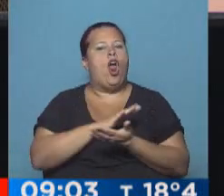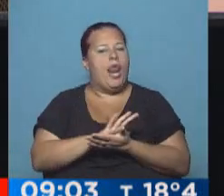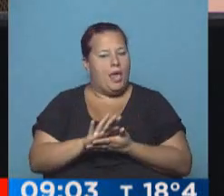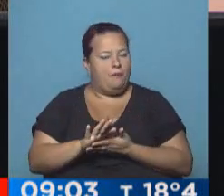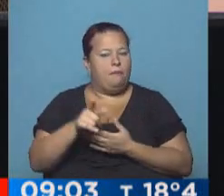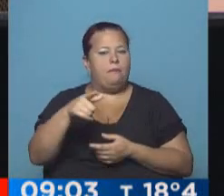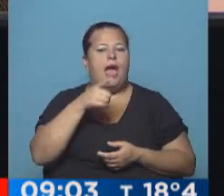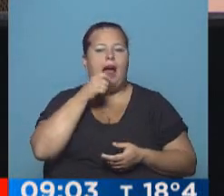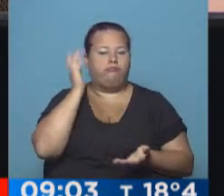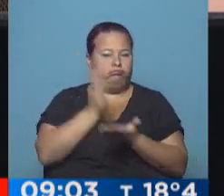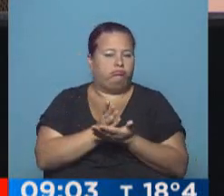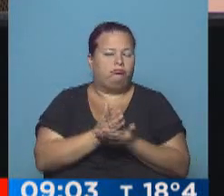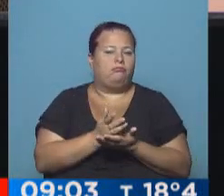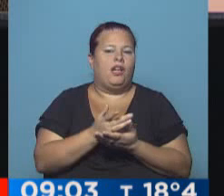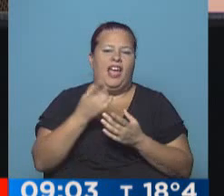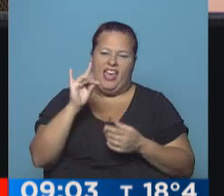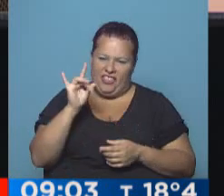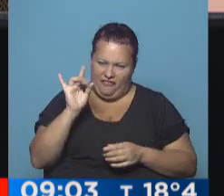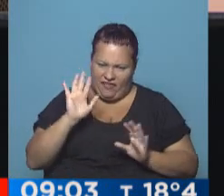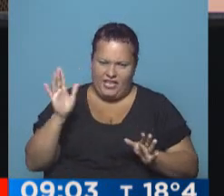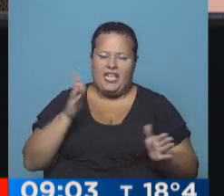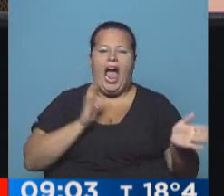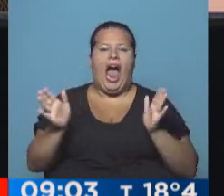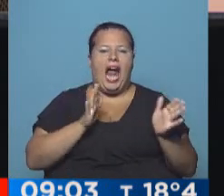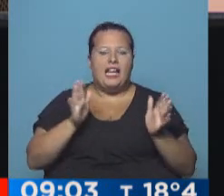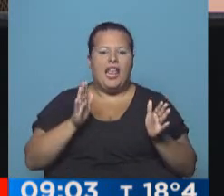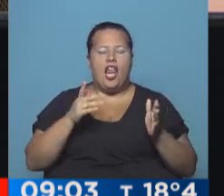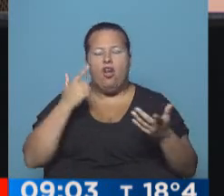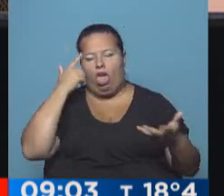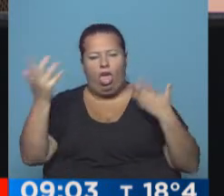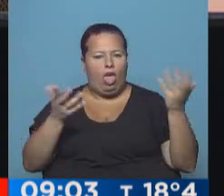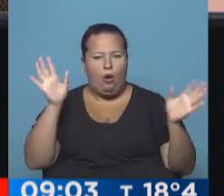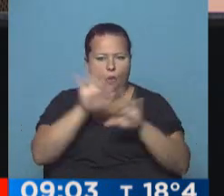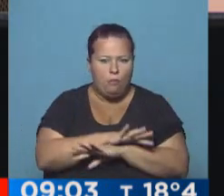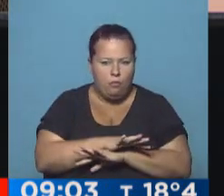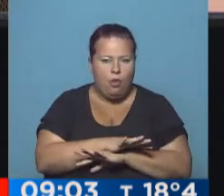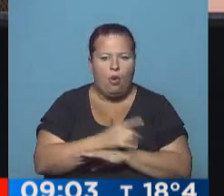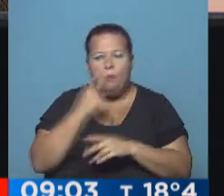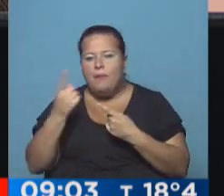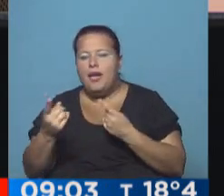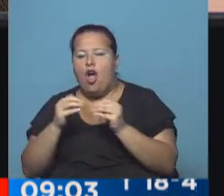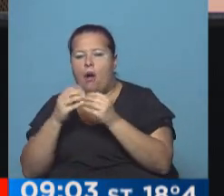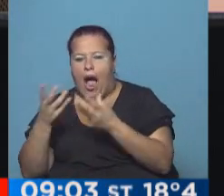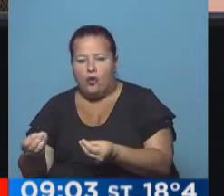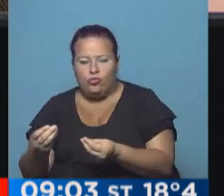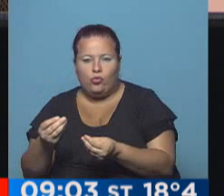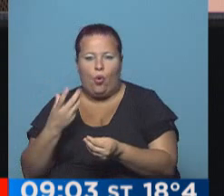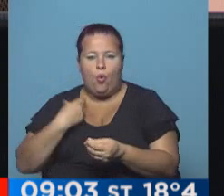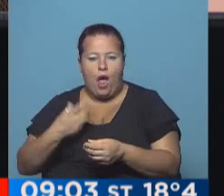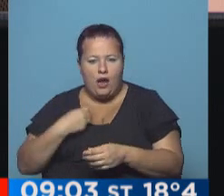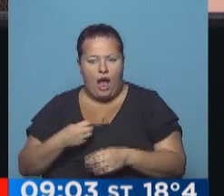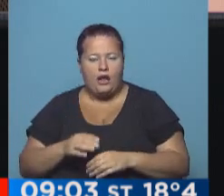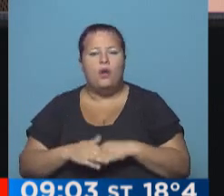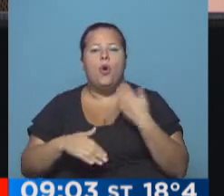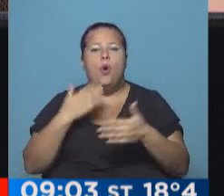el árbitro cobró, no se estila muy habitualmente, el arquero se había desconcentrado atendiendo a jugador, un colega de Huracán,